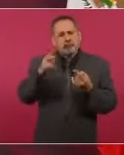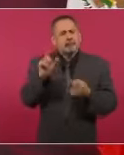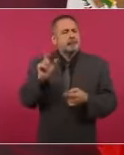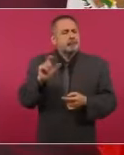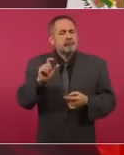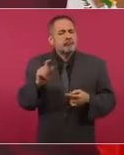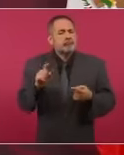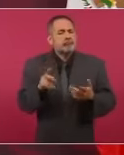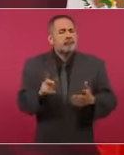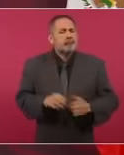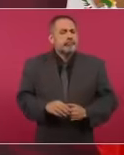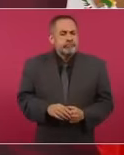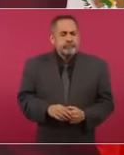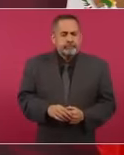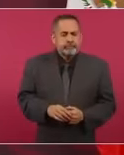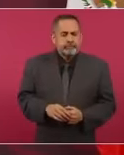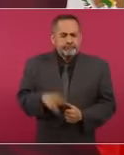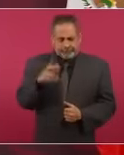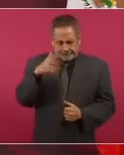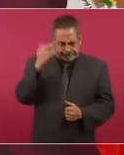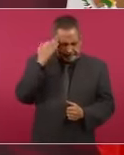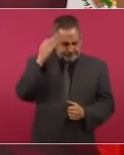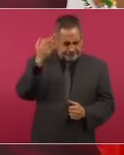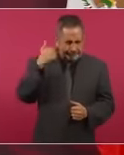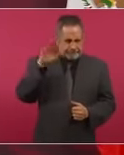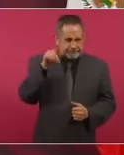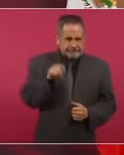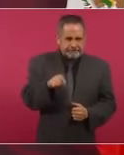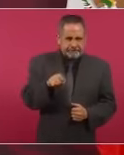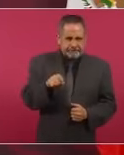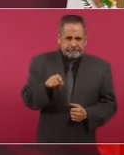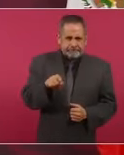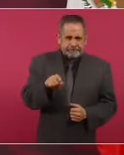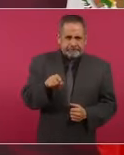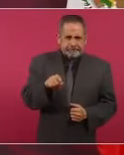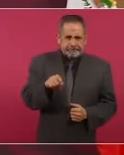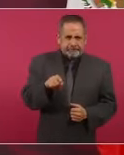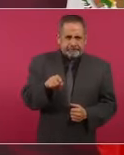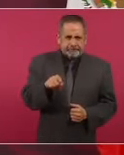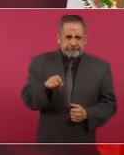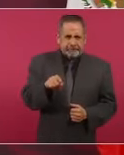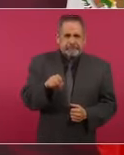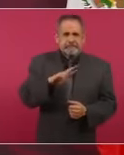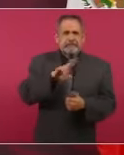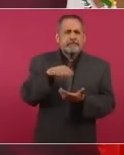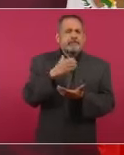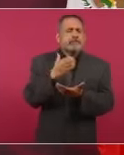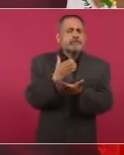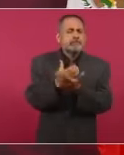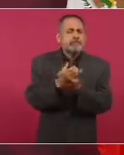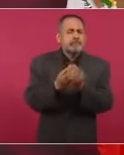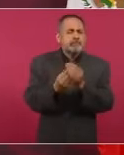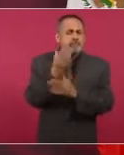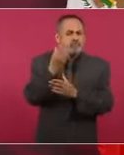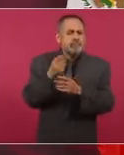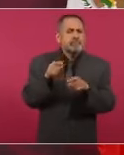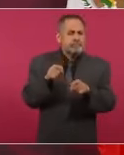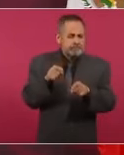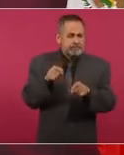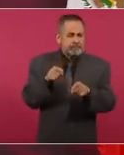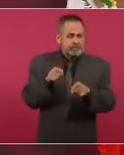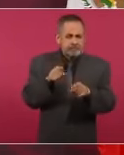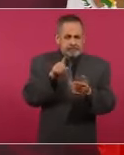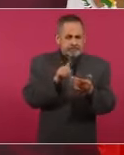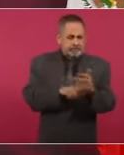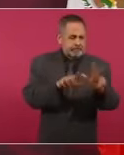fue el de la República Restaurada, de